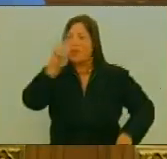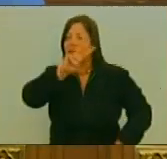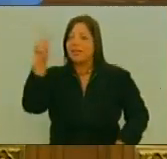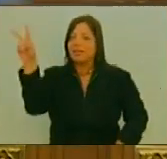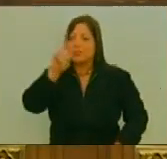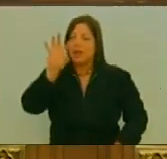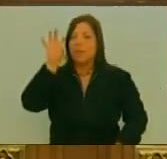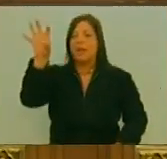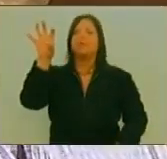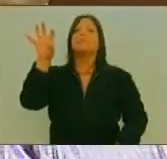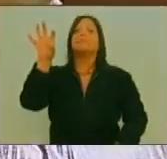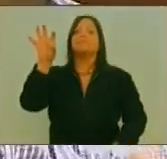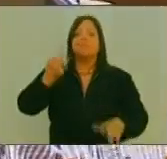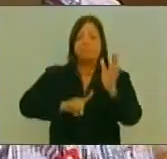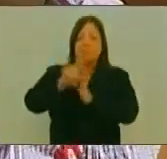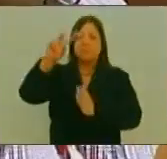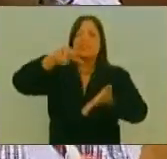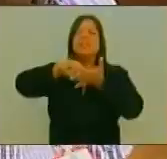Y eso